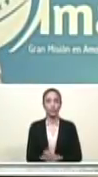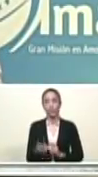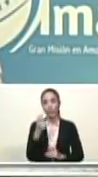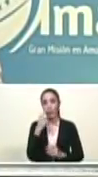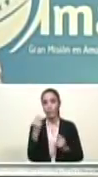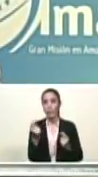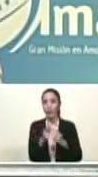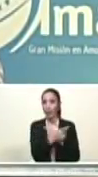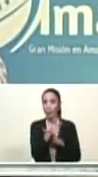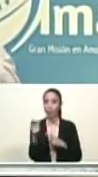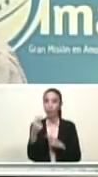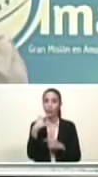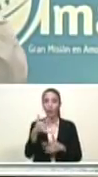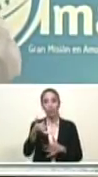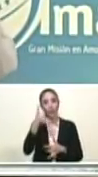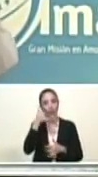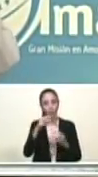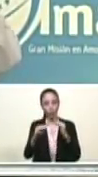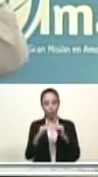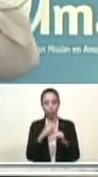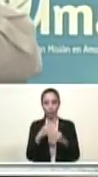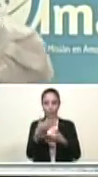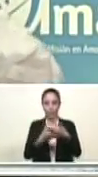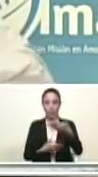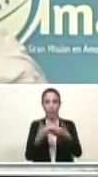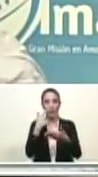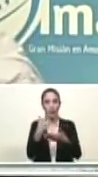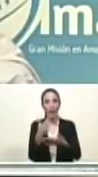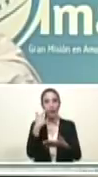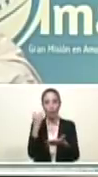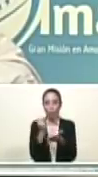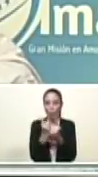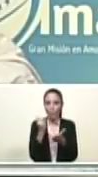Pendiente, pues, de su telefonito, aquí mismo.